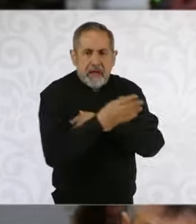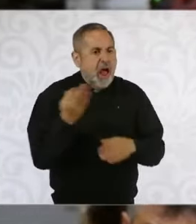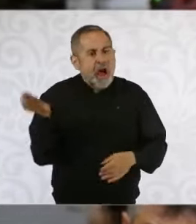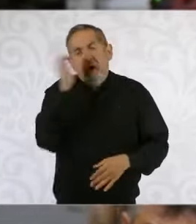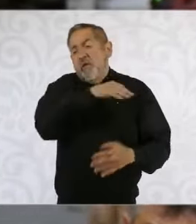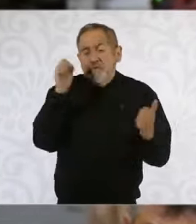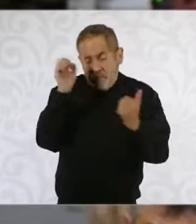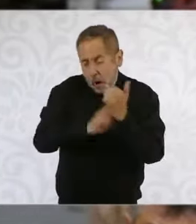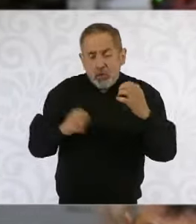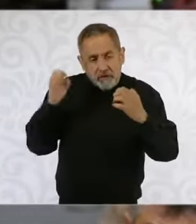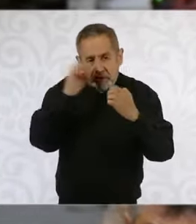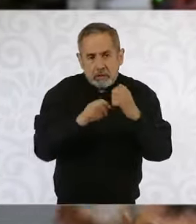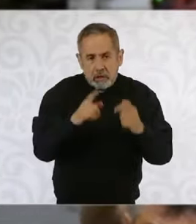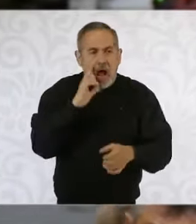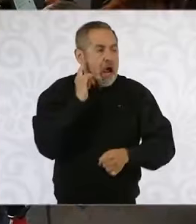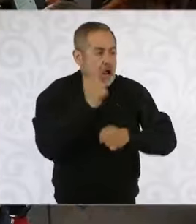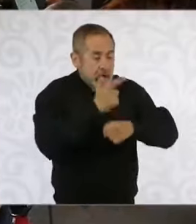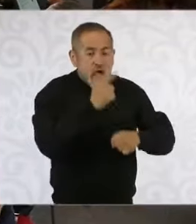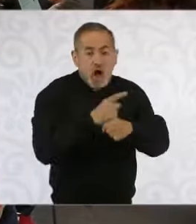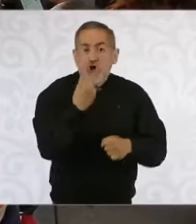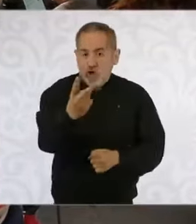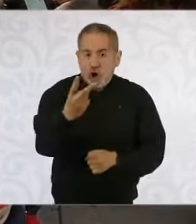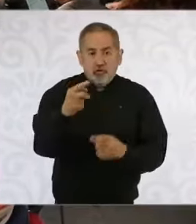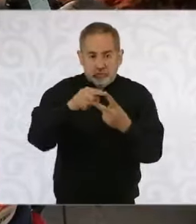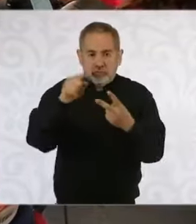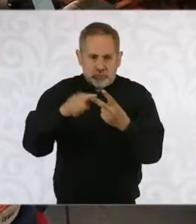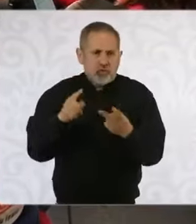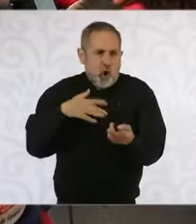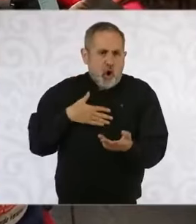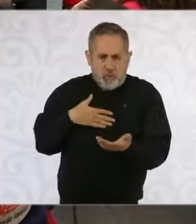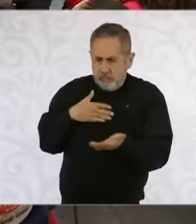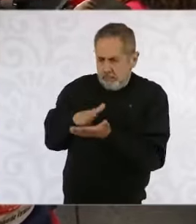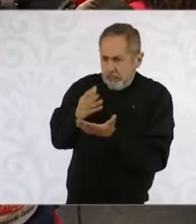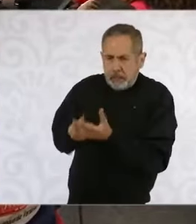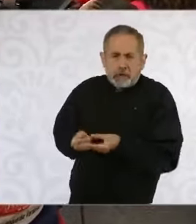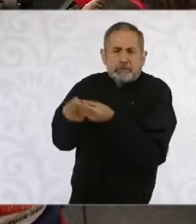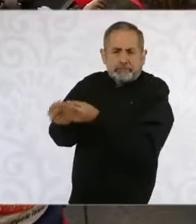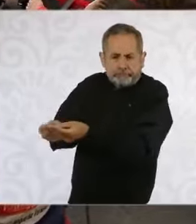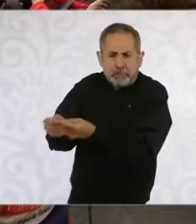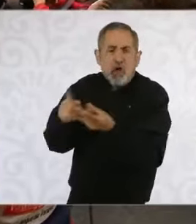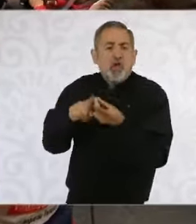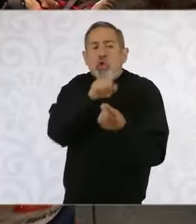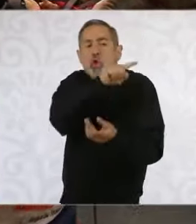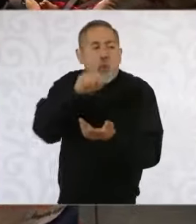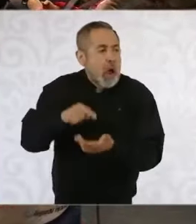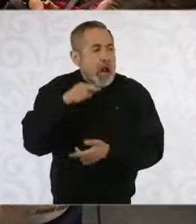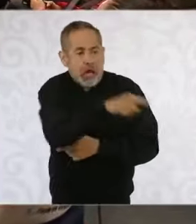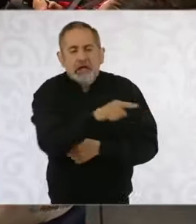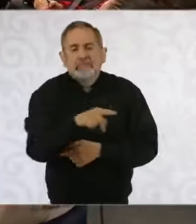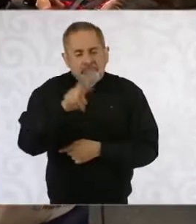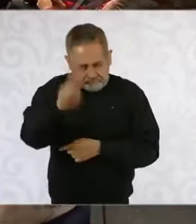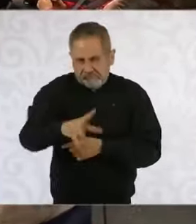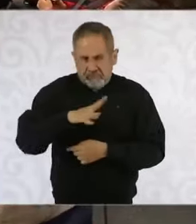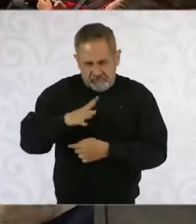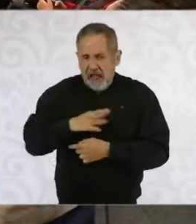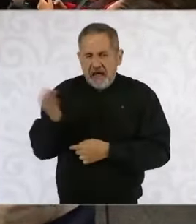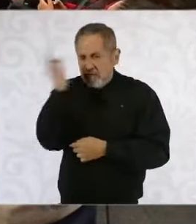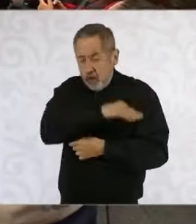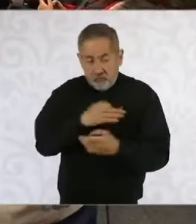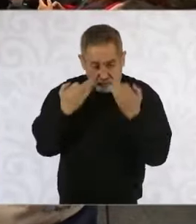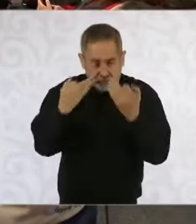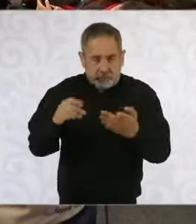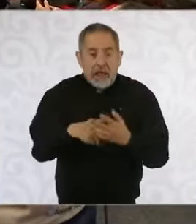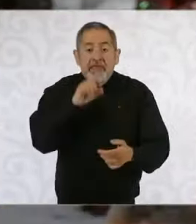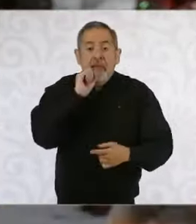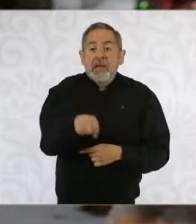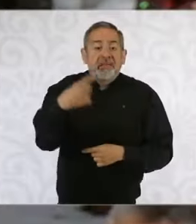Ya tenemos detectados al menos dos casos, le puedo compartir inclusive cuáles son las instituciones, pero precisamente también en el Banco